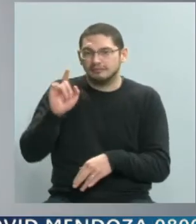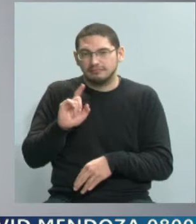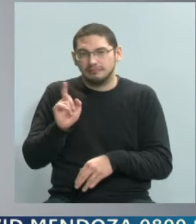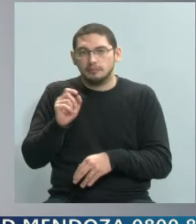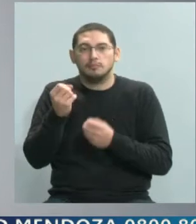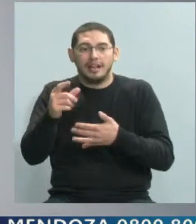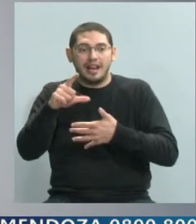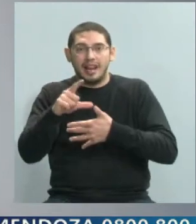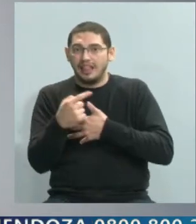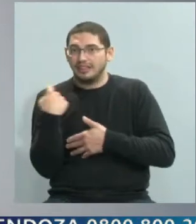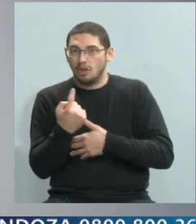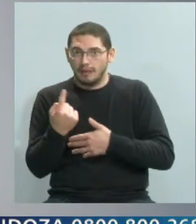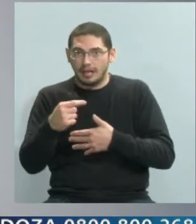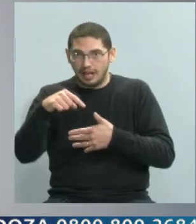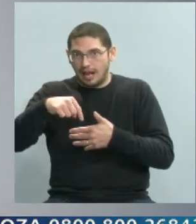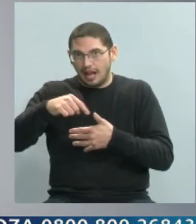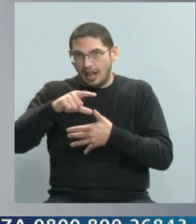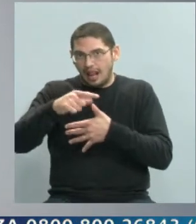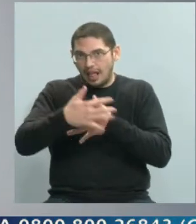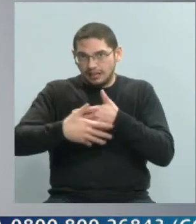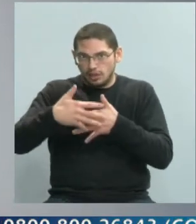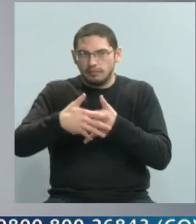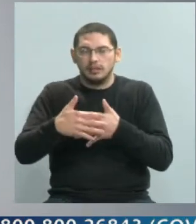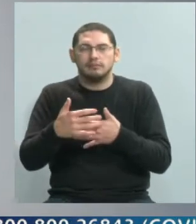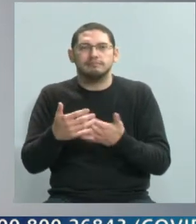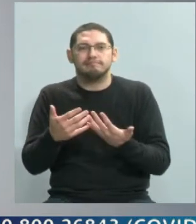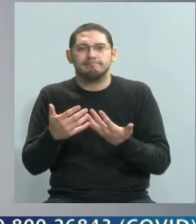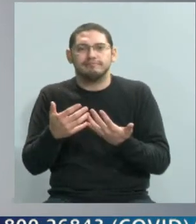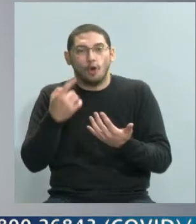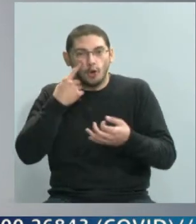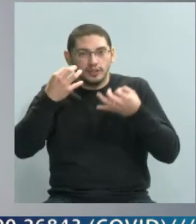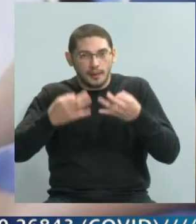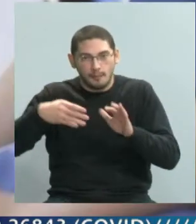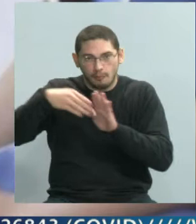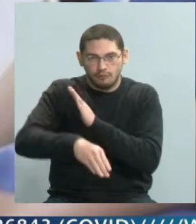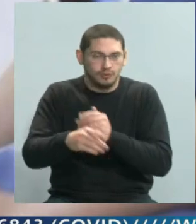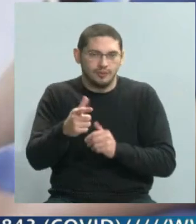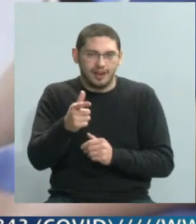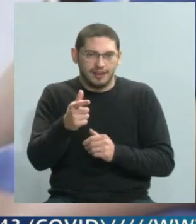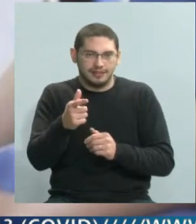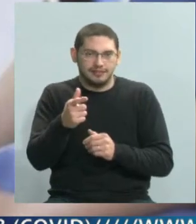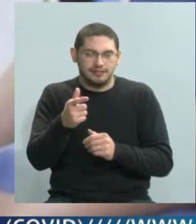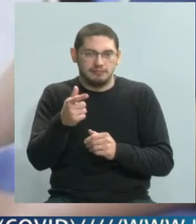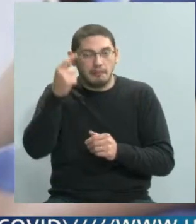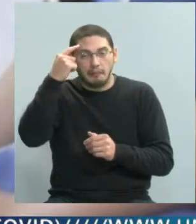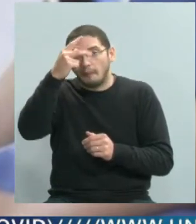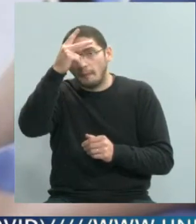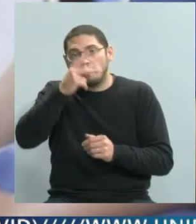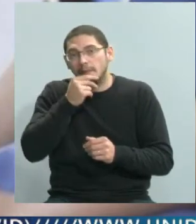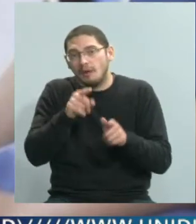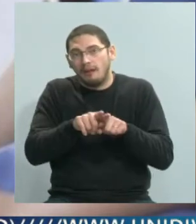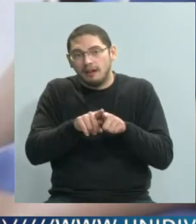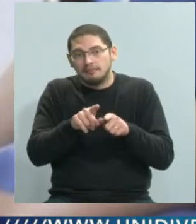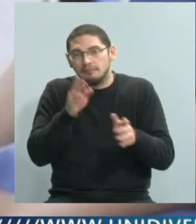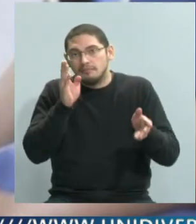en Latinoamérica tenemos un cierto desconocimiento, un cierto tratado de este tipo